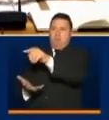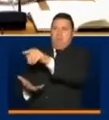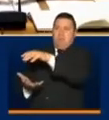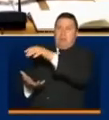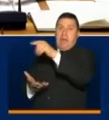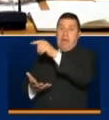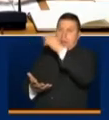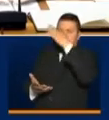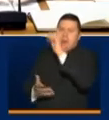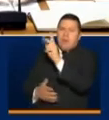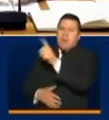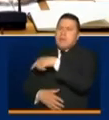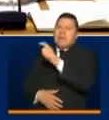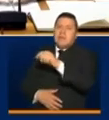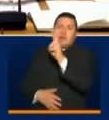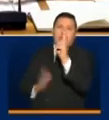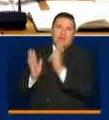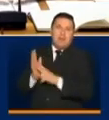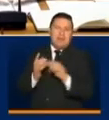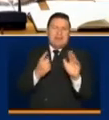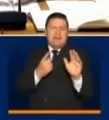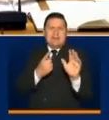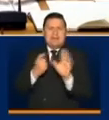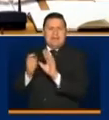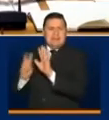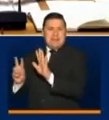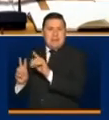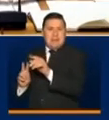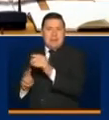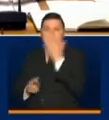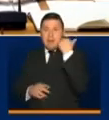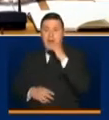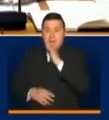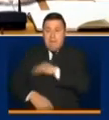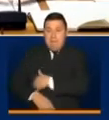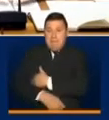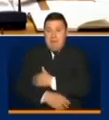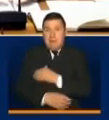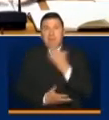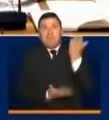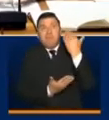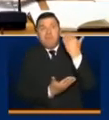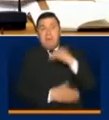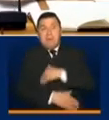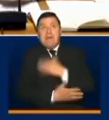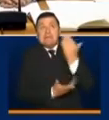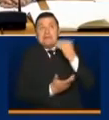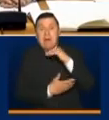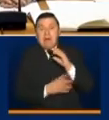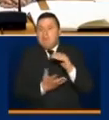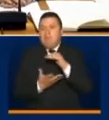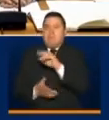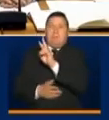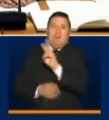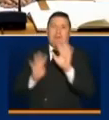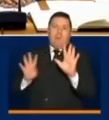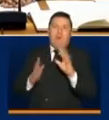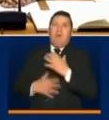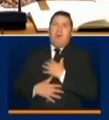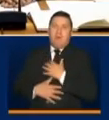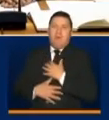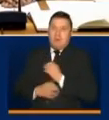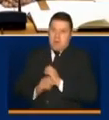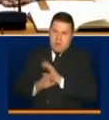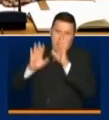de los 2.767 adquiridos por el Ministerio de Salud y que constituyen